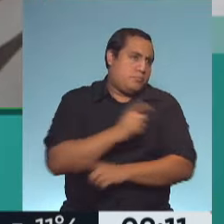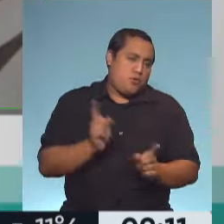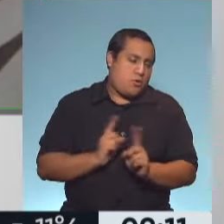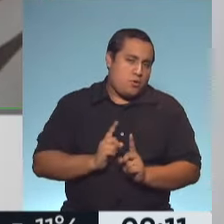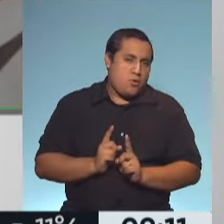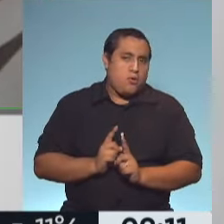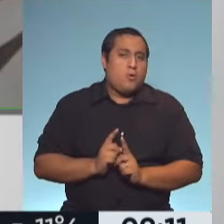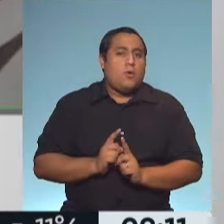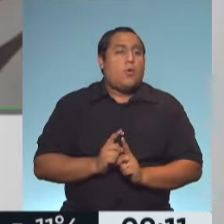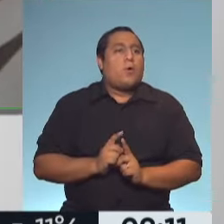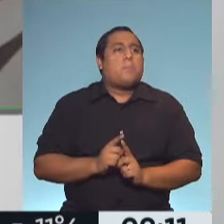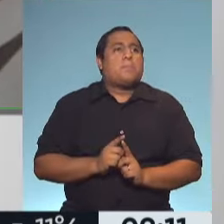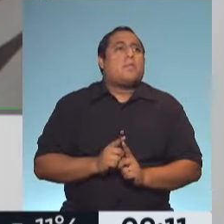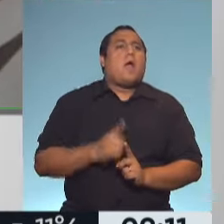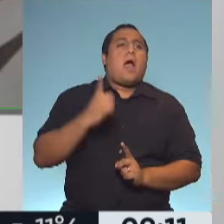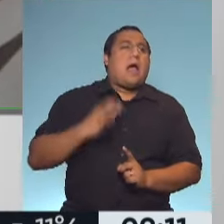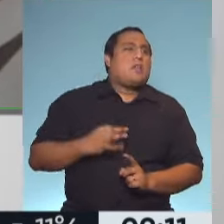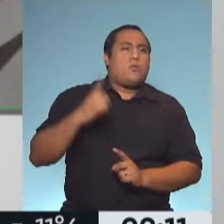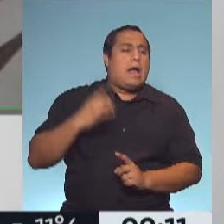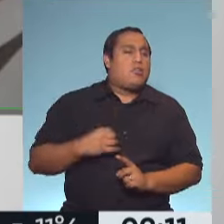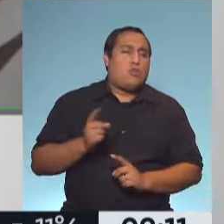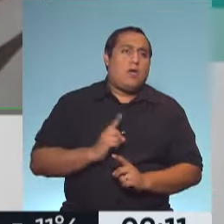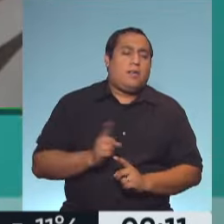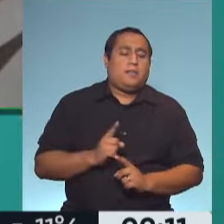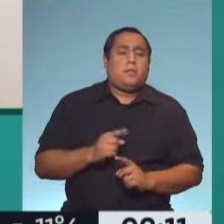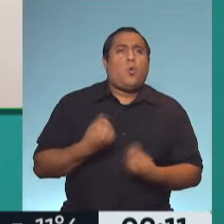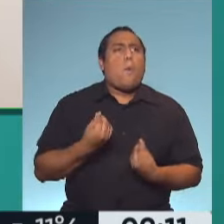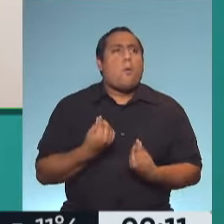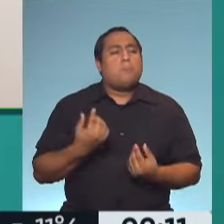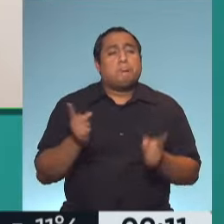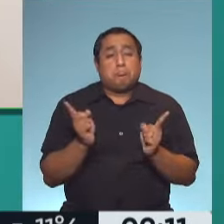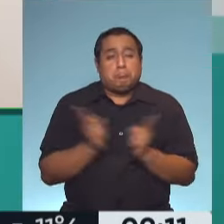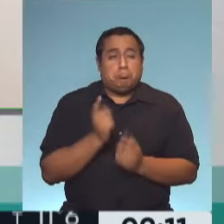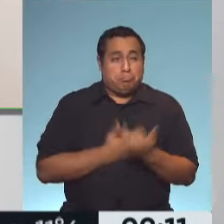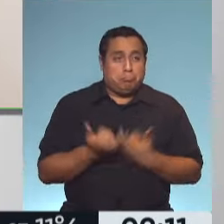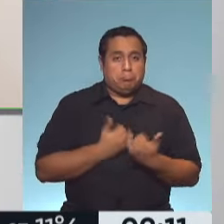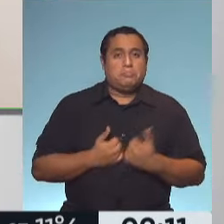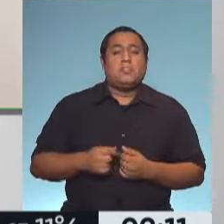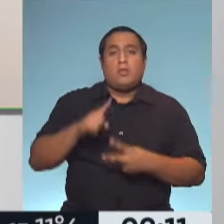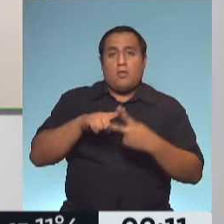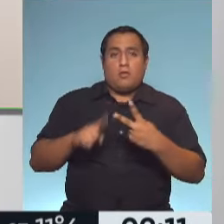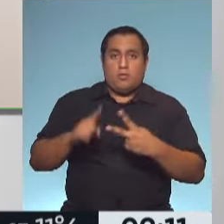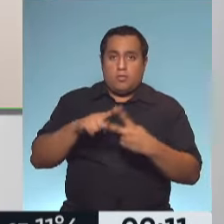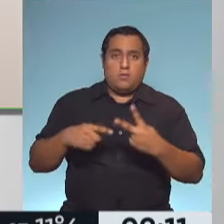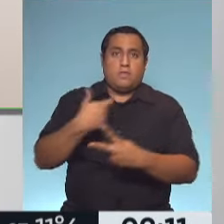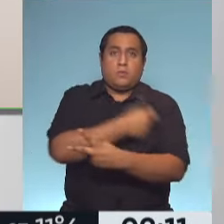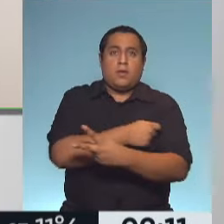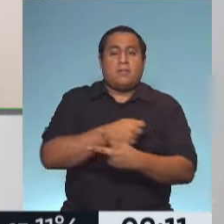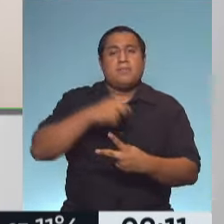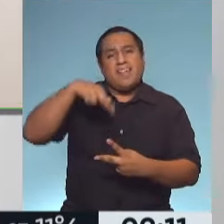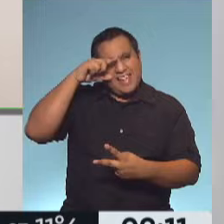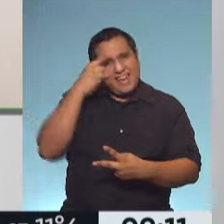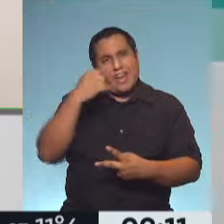es como la gripe todos los años. Breve, si nos podés explicar eso. Sí, hay dos tipos de vacunas para el neumococo, que es